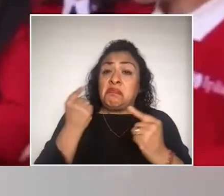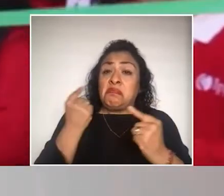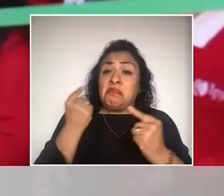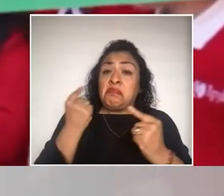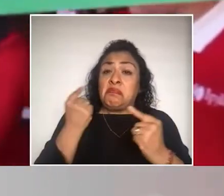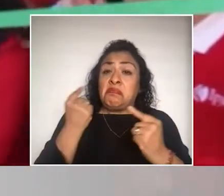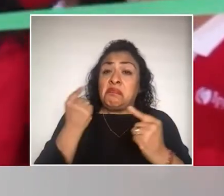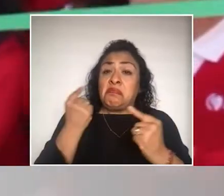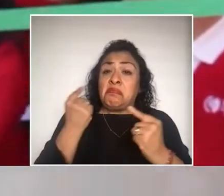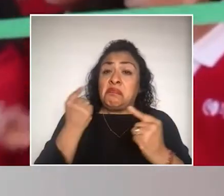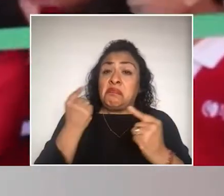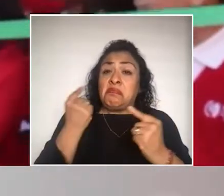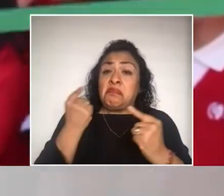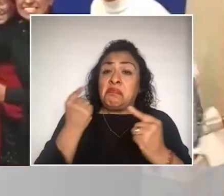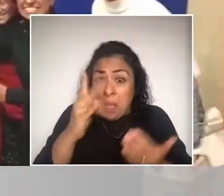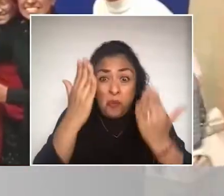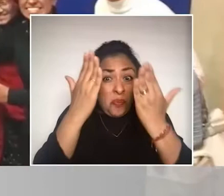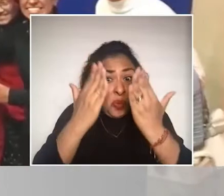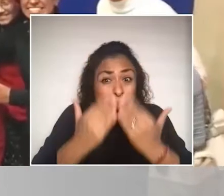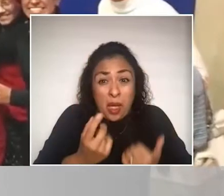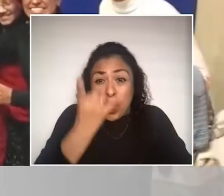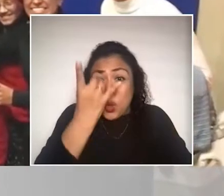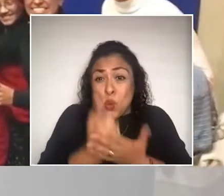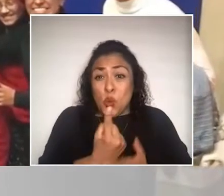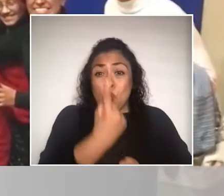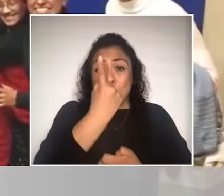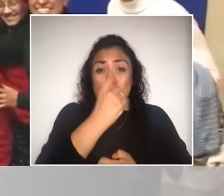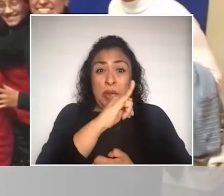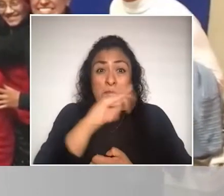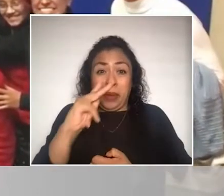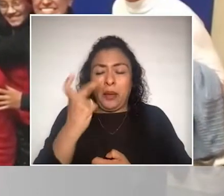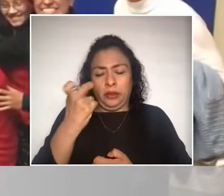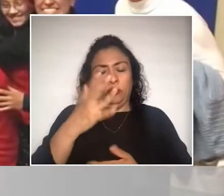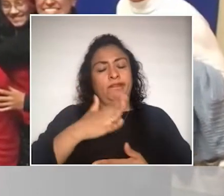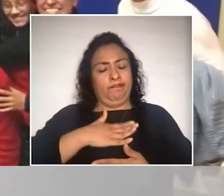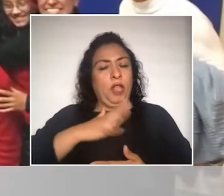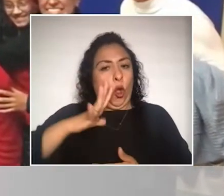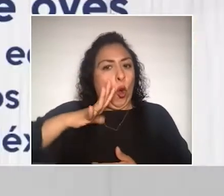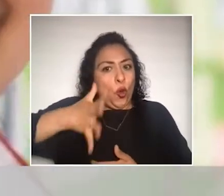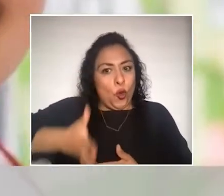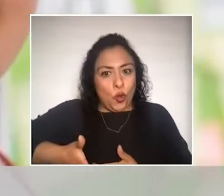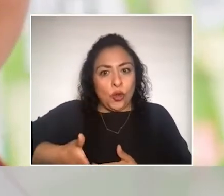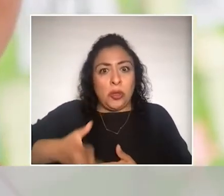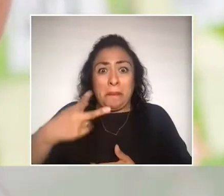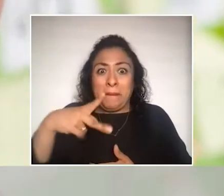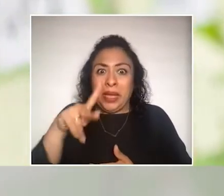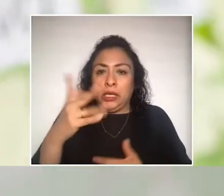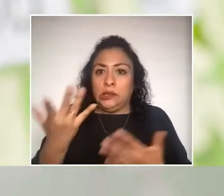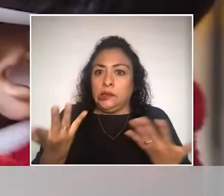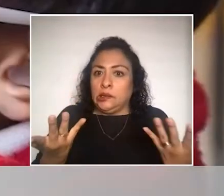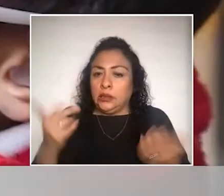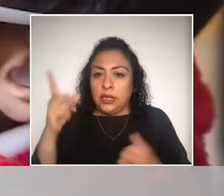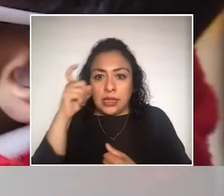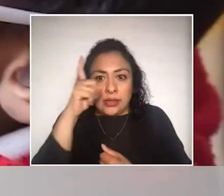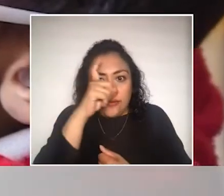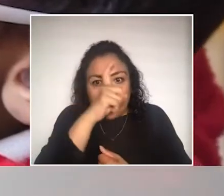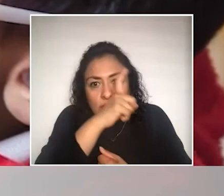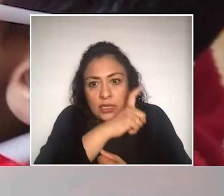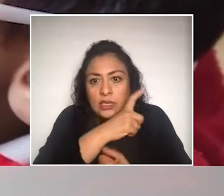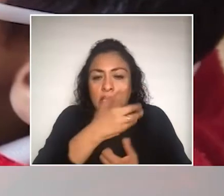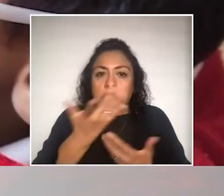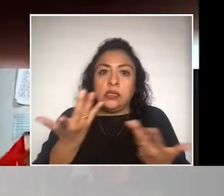el apoyo que reciben en Ipliap. O sea, eso es algo que, digo, nos tiene muy orgullosos, pero también es algo muy difícil porque